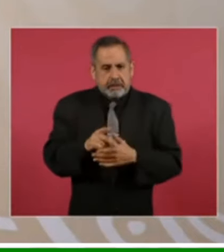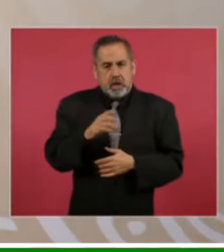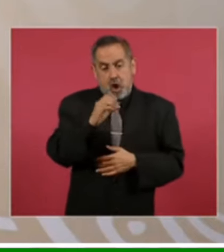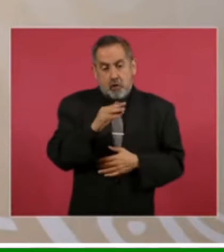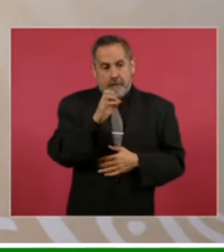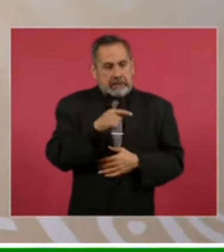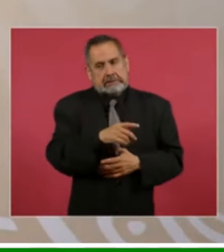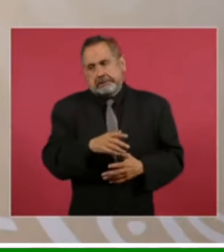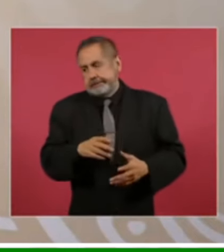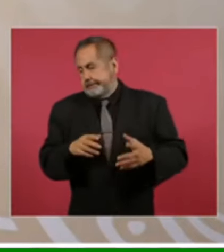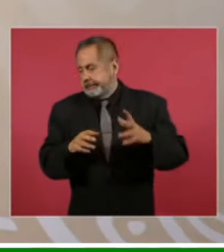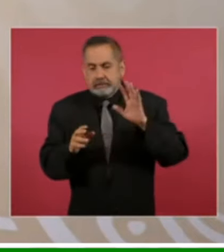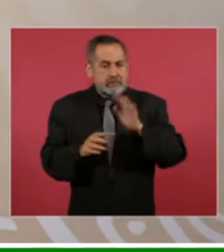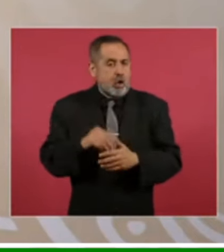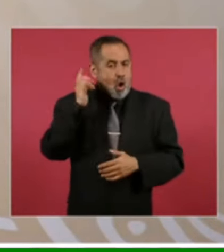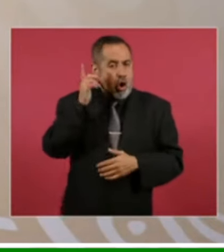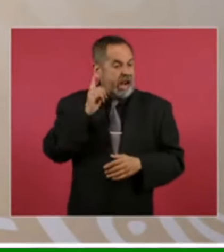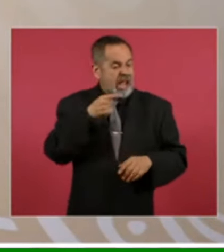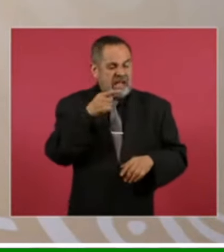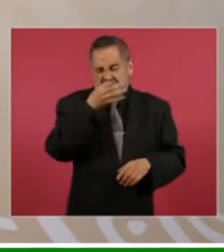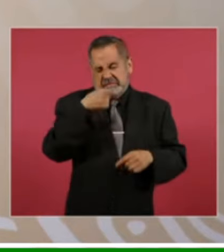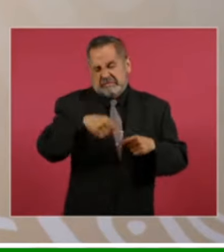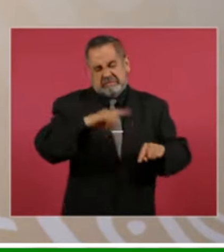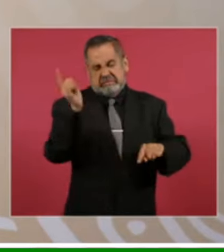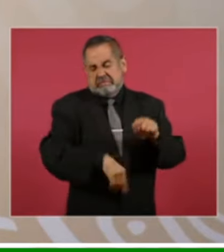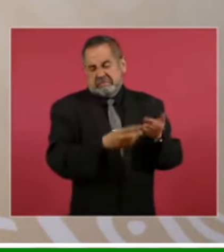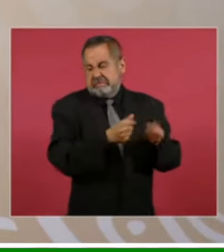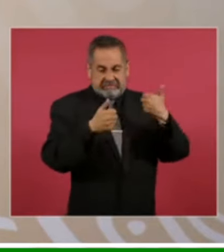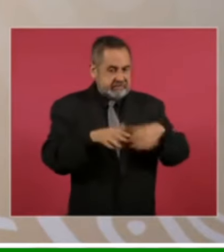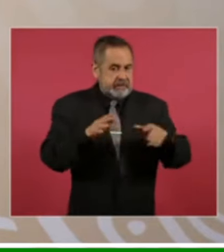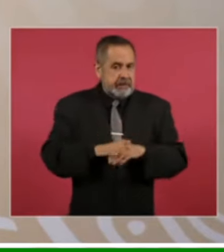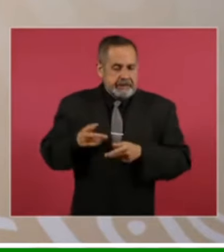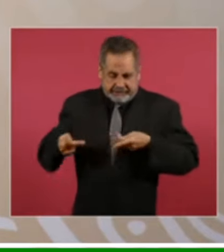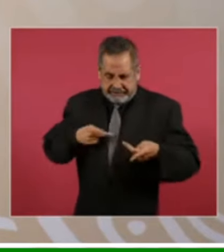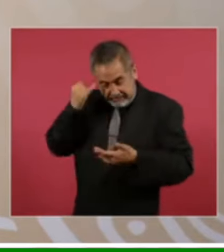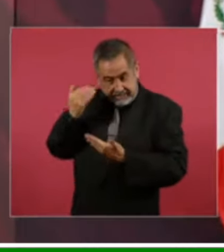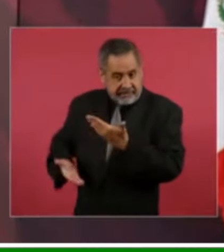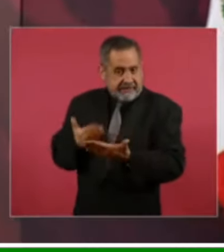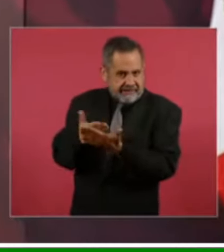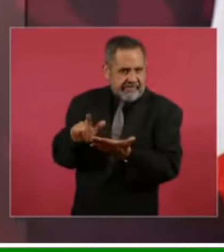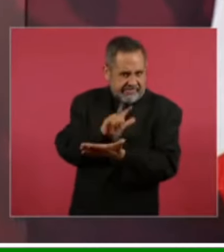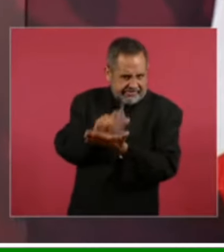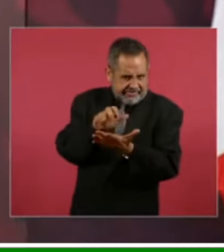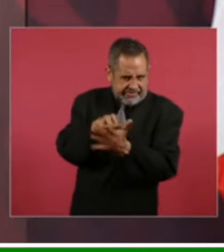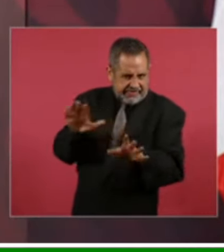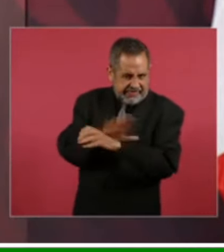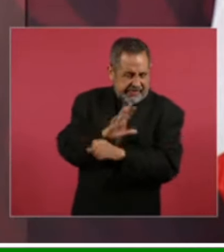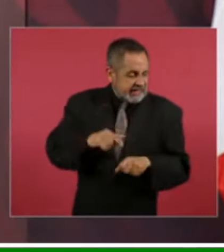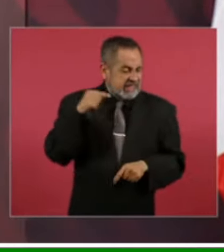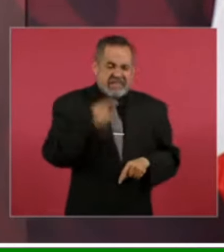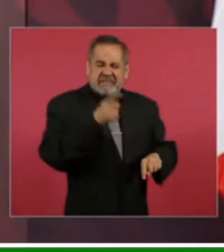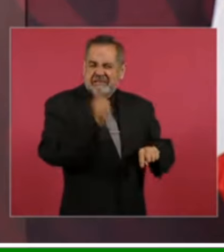cofese que no espero que espero que no dure mucho porque ya estamos planteando en las reformas que